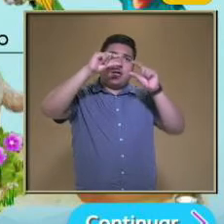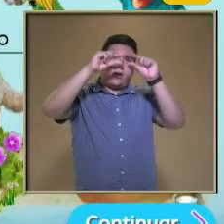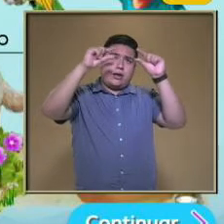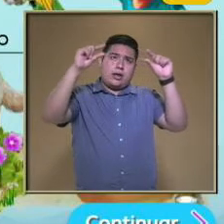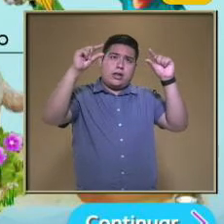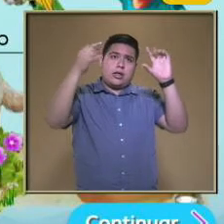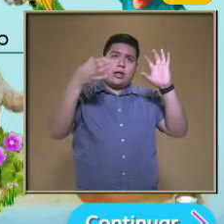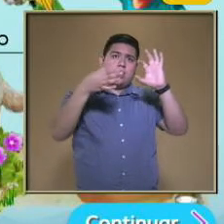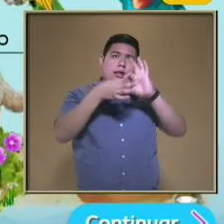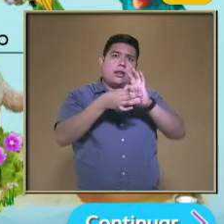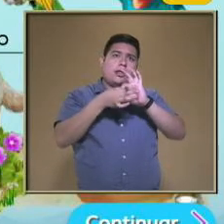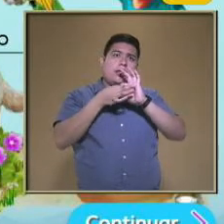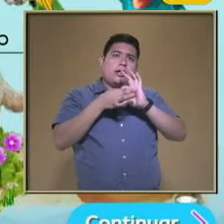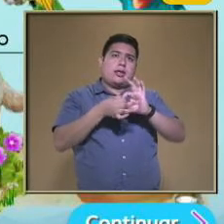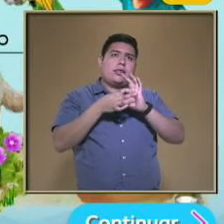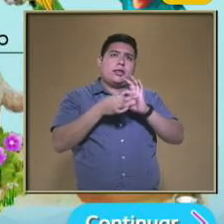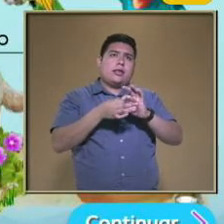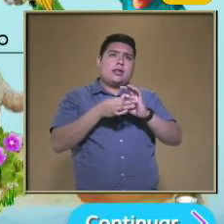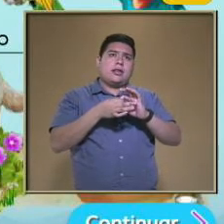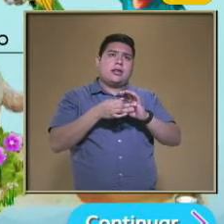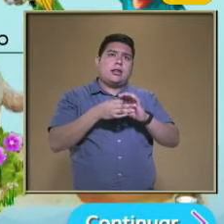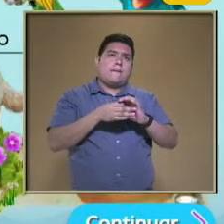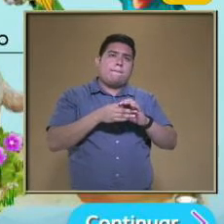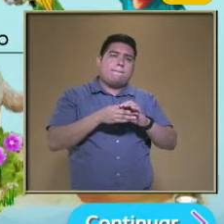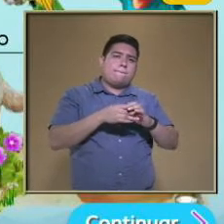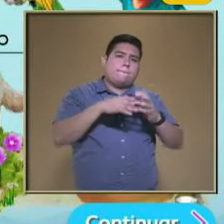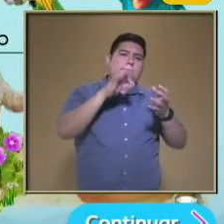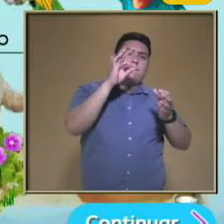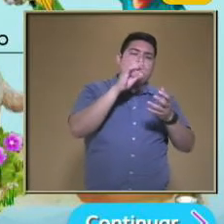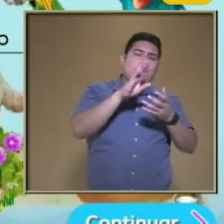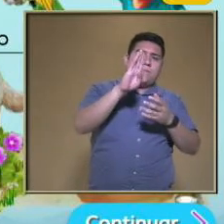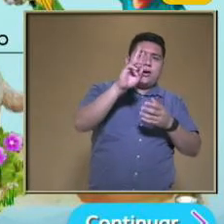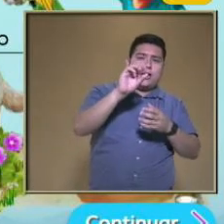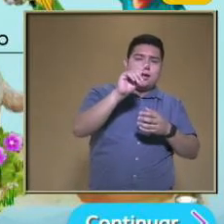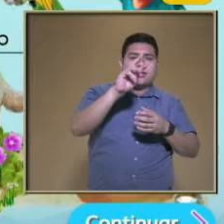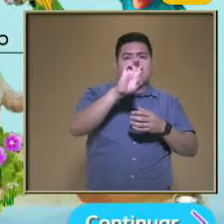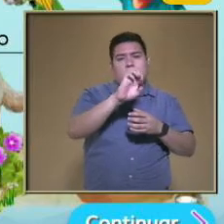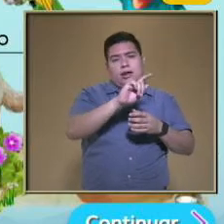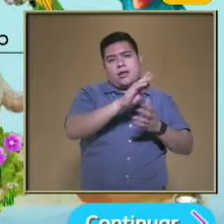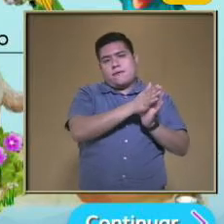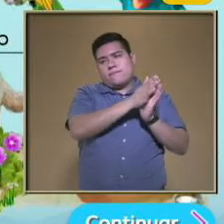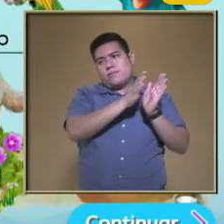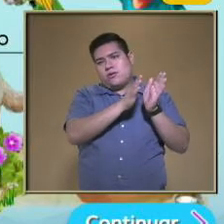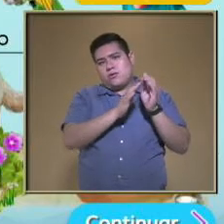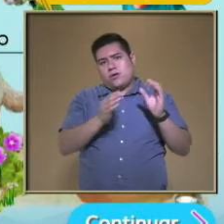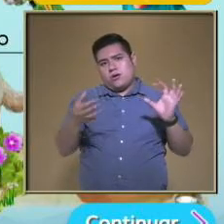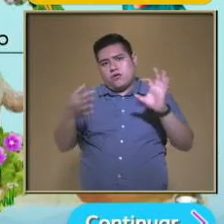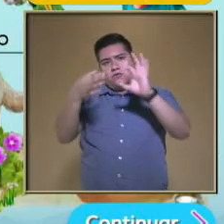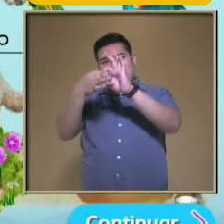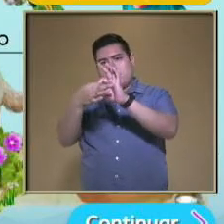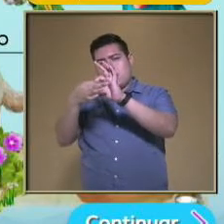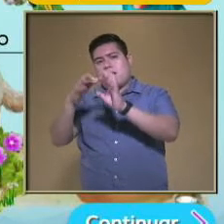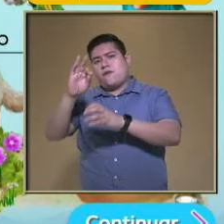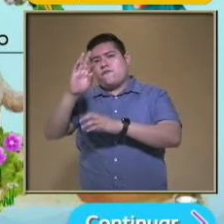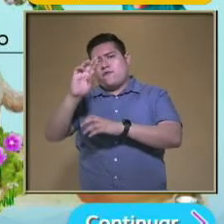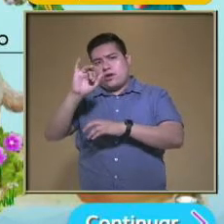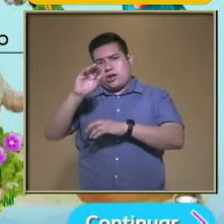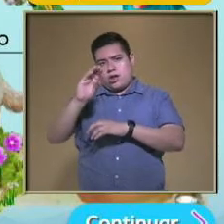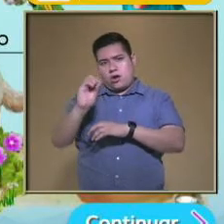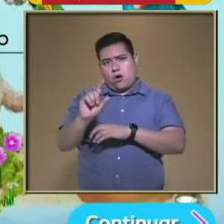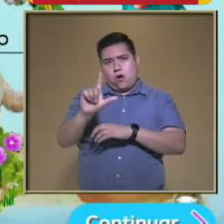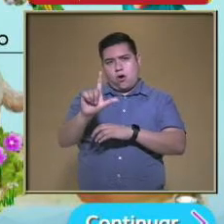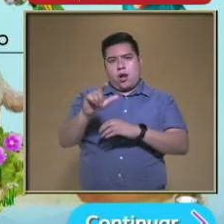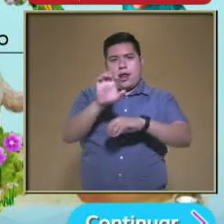cadena ahí De bacteria Frijol Hay una flecha Lo que nos indica Cómo se va a ir Transfiriendo La energía No es quien se come a quien